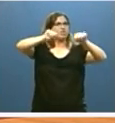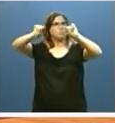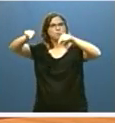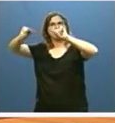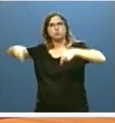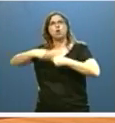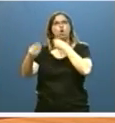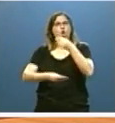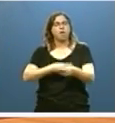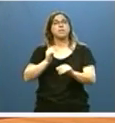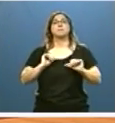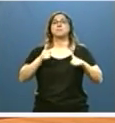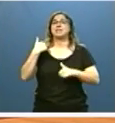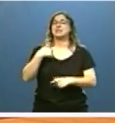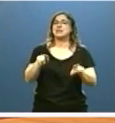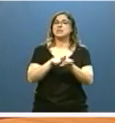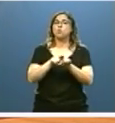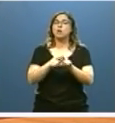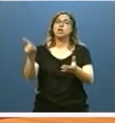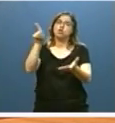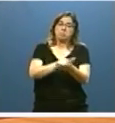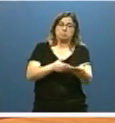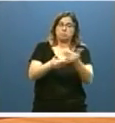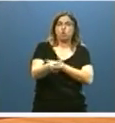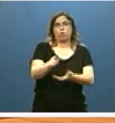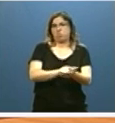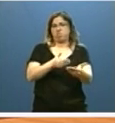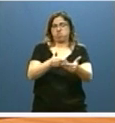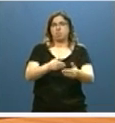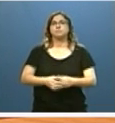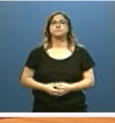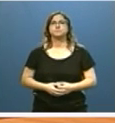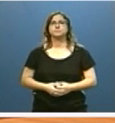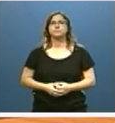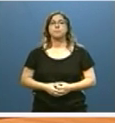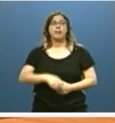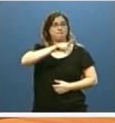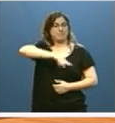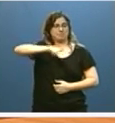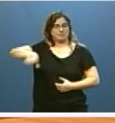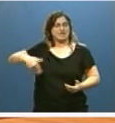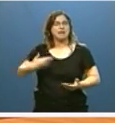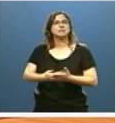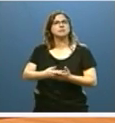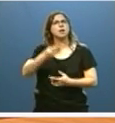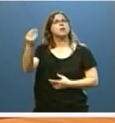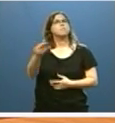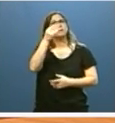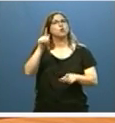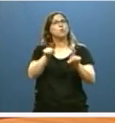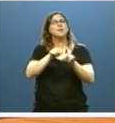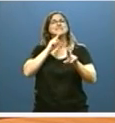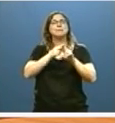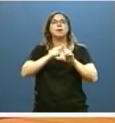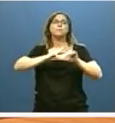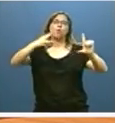de los cuales se iniciará una nueva ronda de forma inmediata. En estos meses hemos mejorado también el portal de